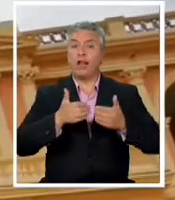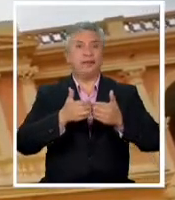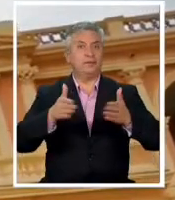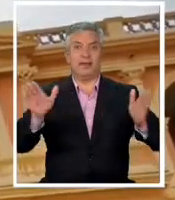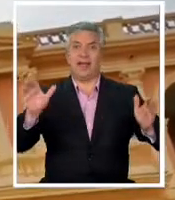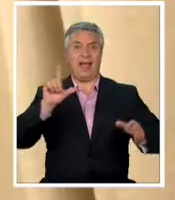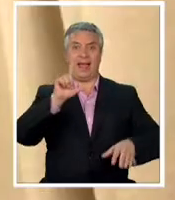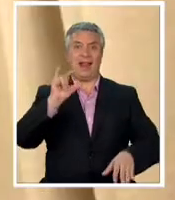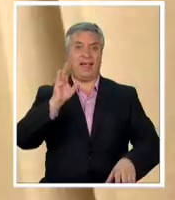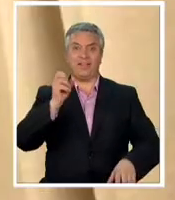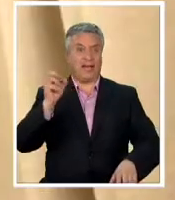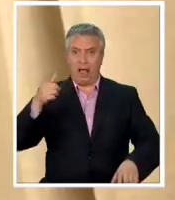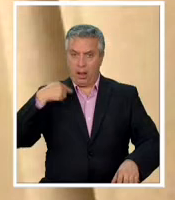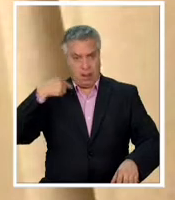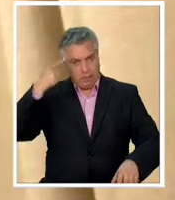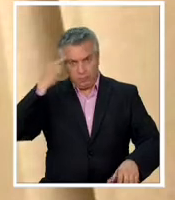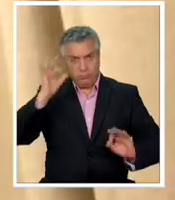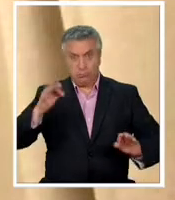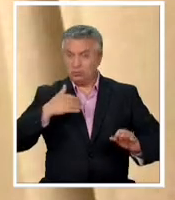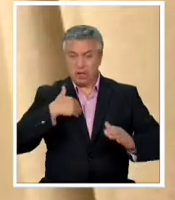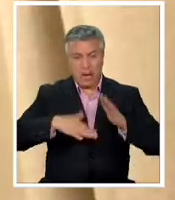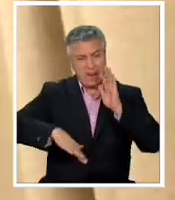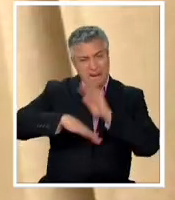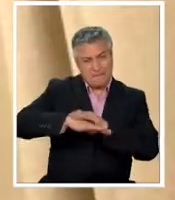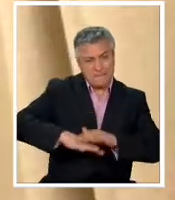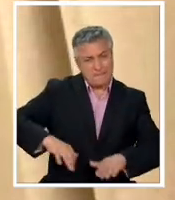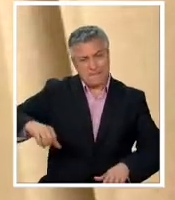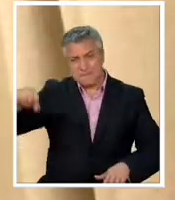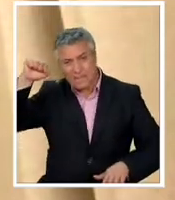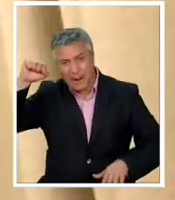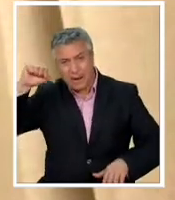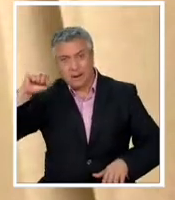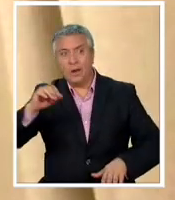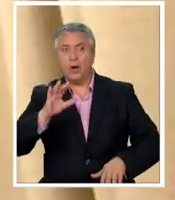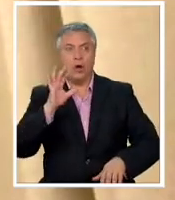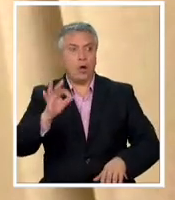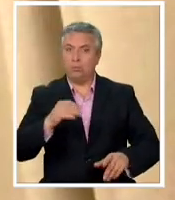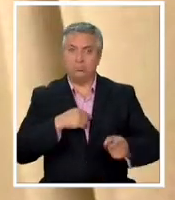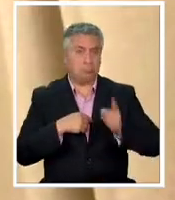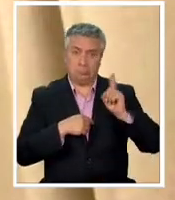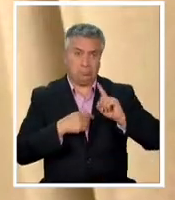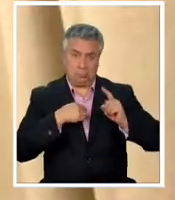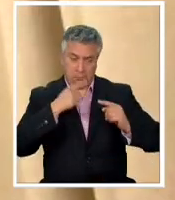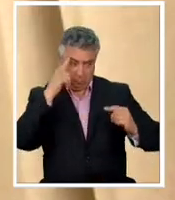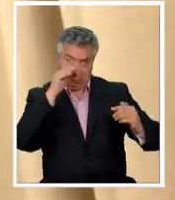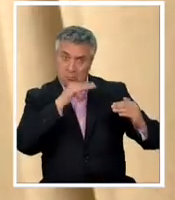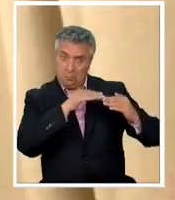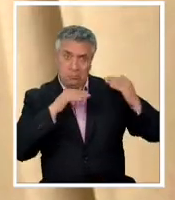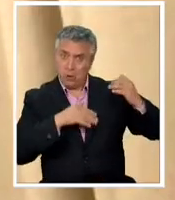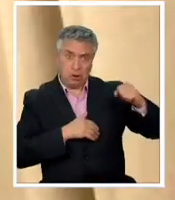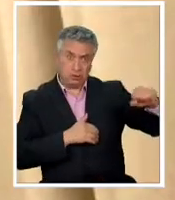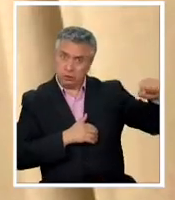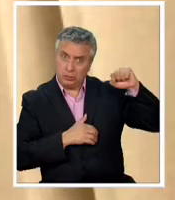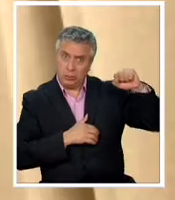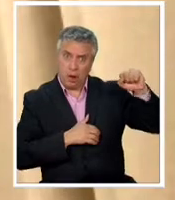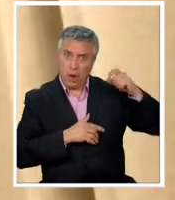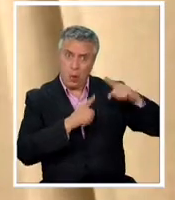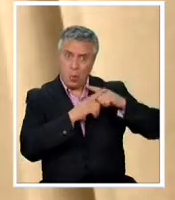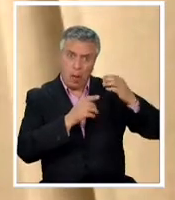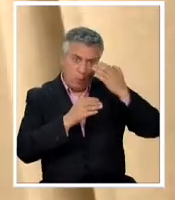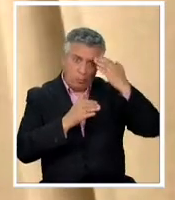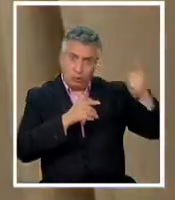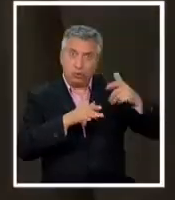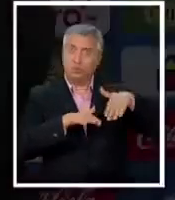con sentido común no soy de la extrema derecha no coincido con el socialismo populista